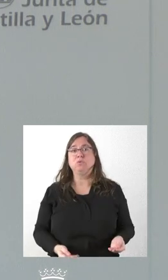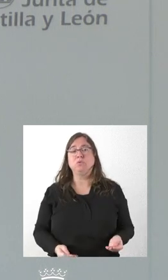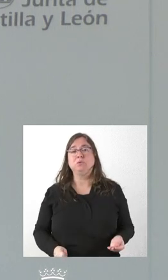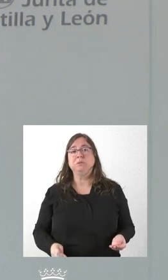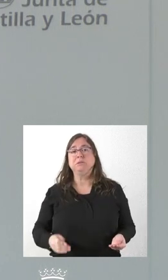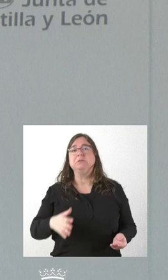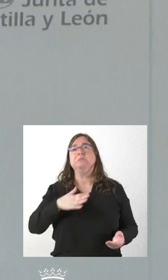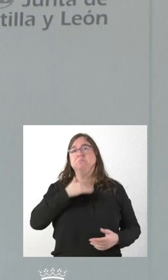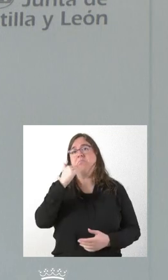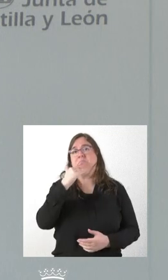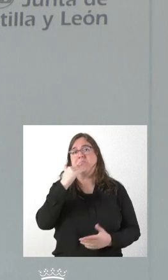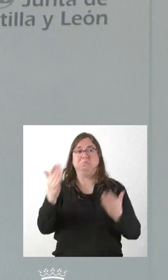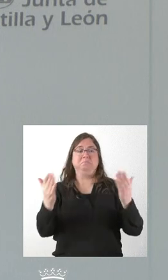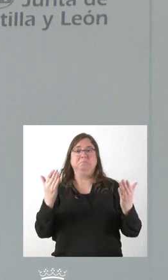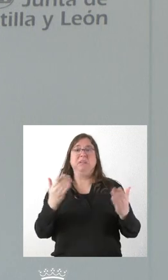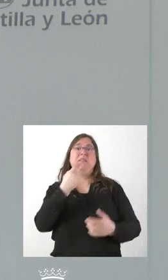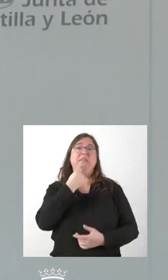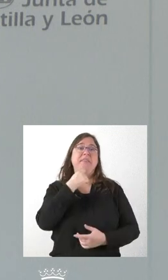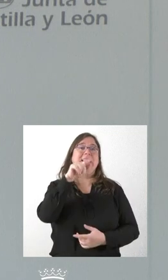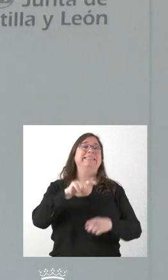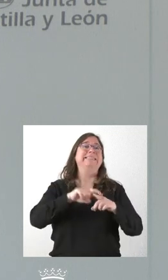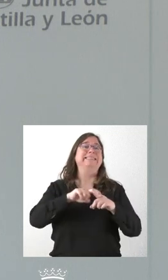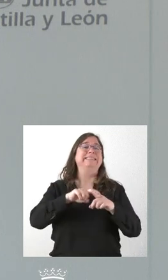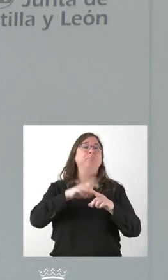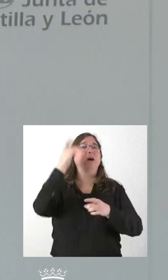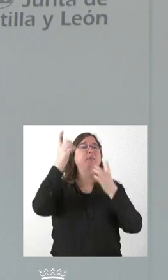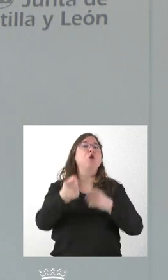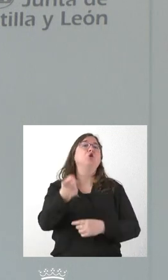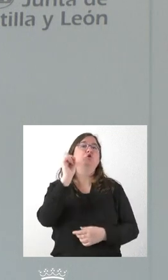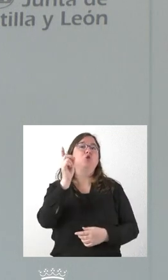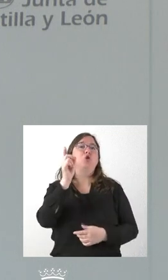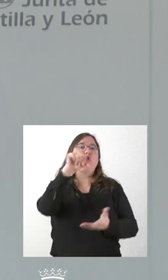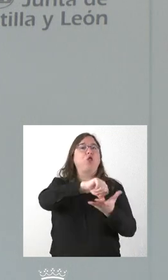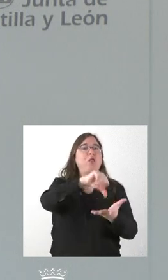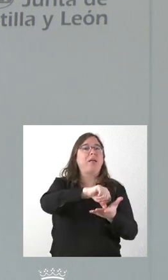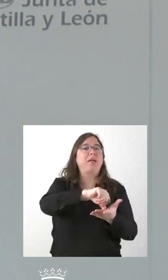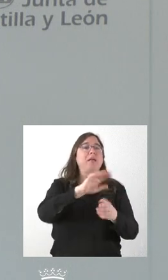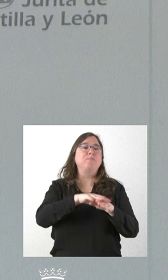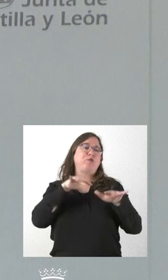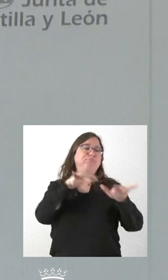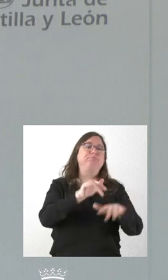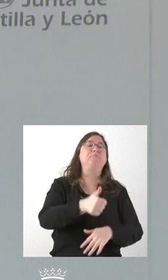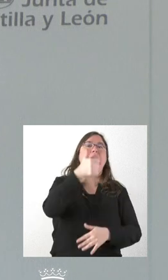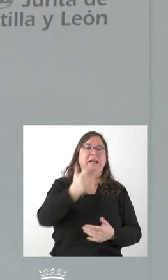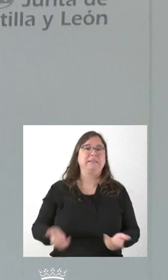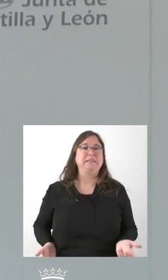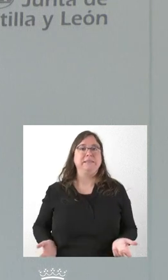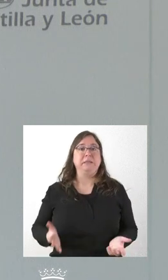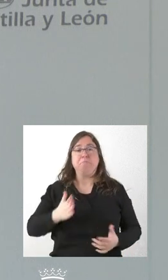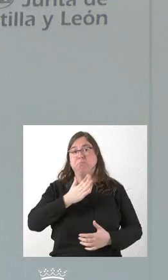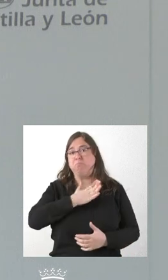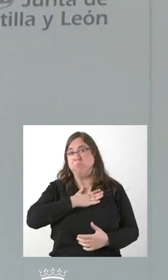pues, también hay que contraponerlo con aquellos que dicen que este tipo de actividades solo se pueden hacer en el mundo urbano porque es donde va más gente a verlo. A mí me parece